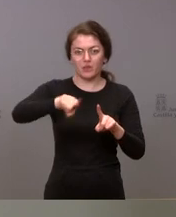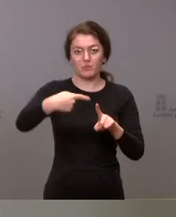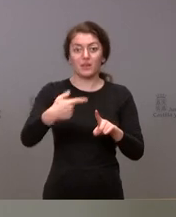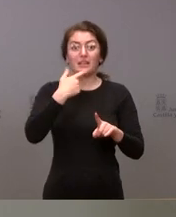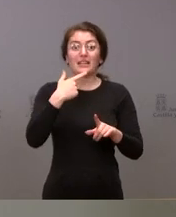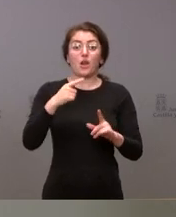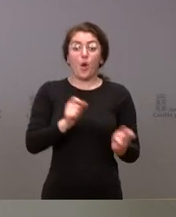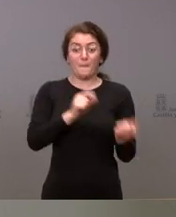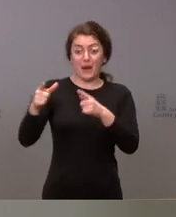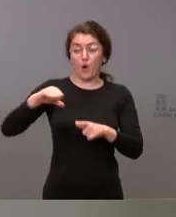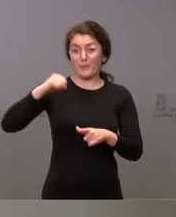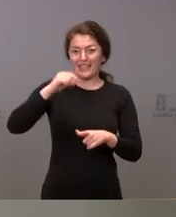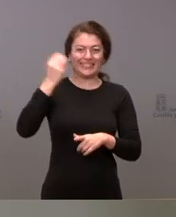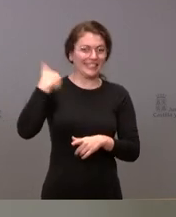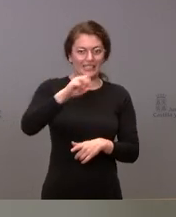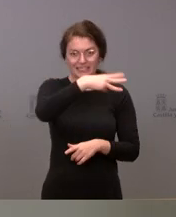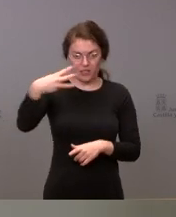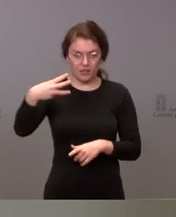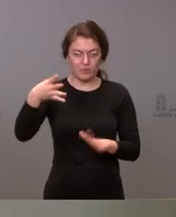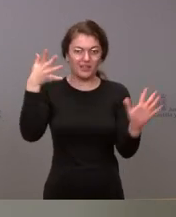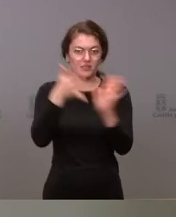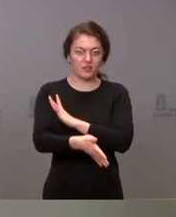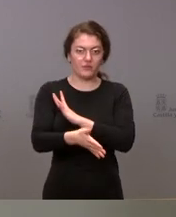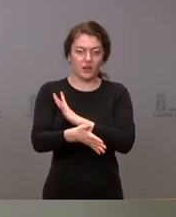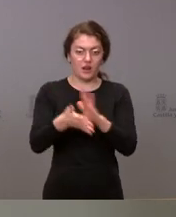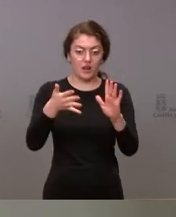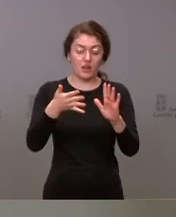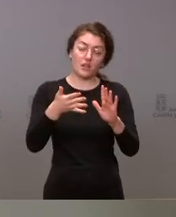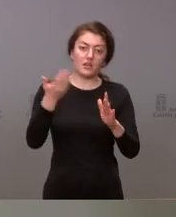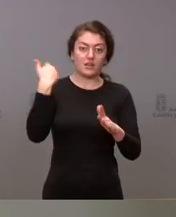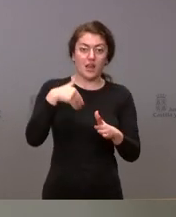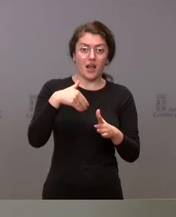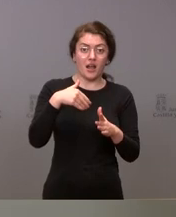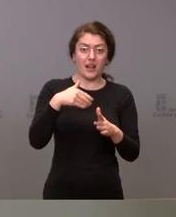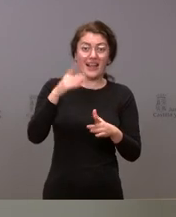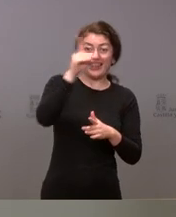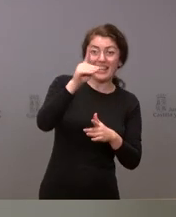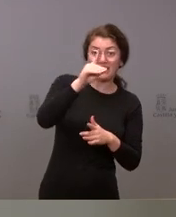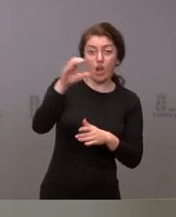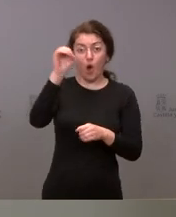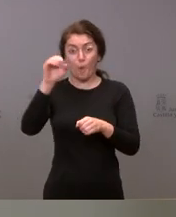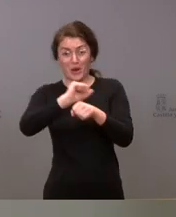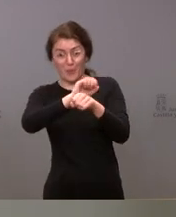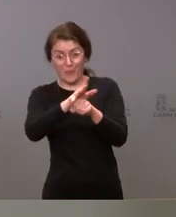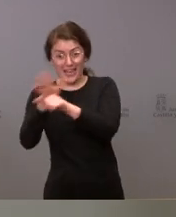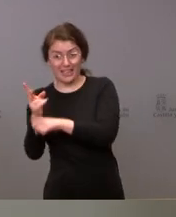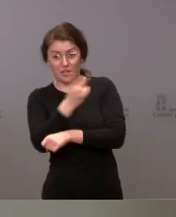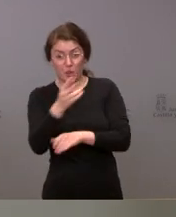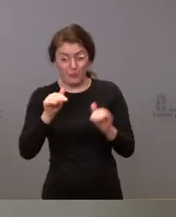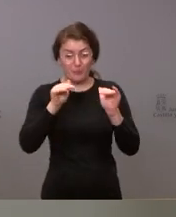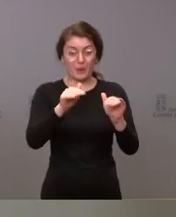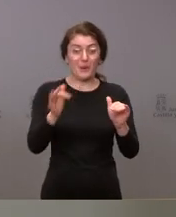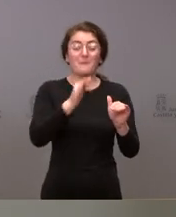produciendo en esta tercera semana. Por lo tanto, entre la coexistencia de las variantes delta y Ómicron en la comunidad y la